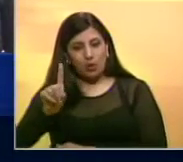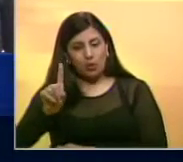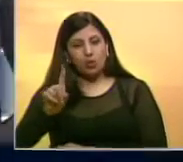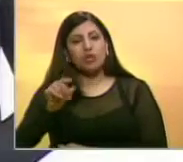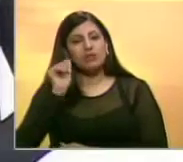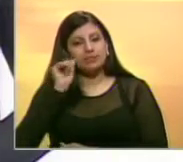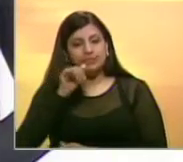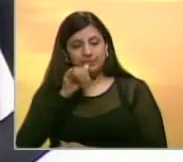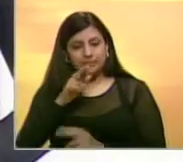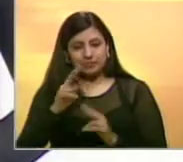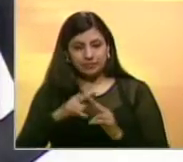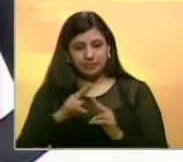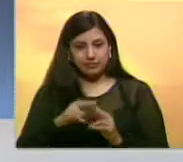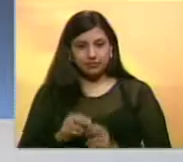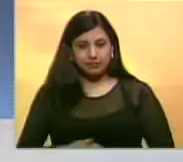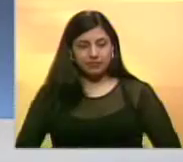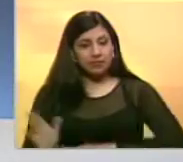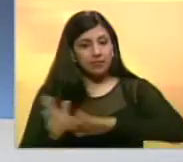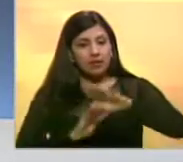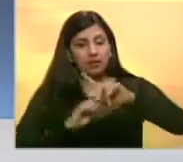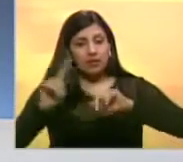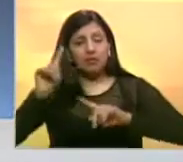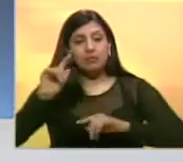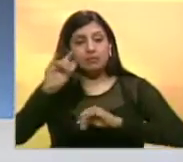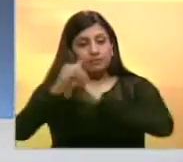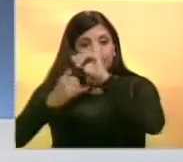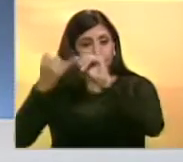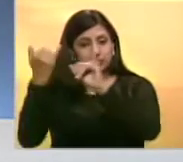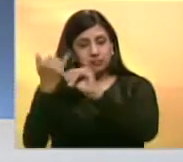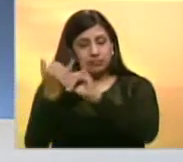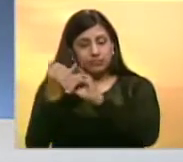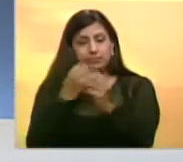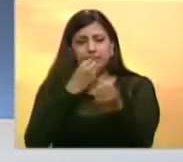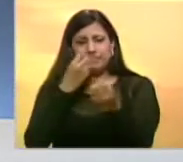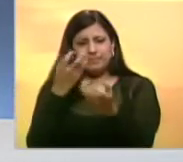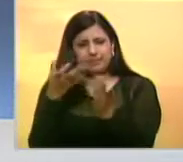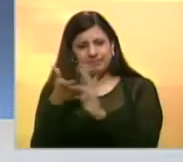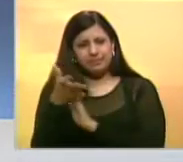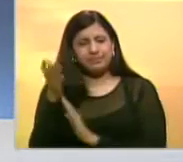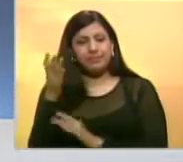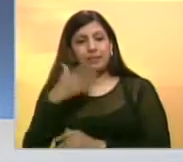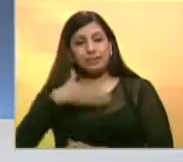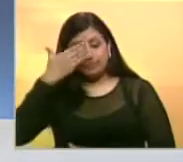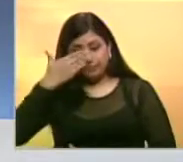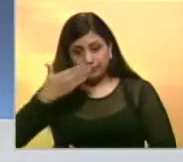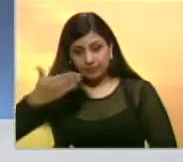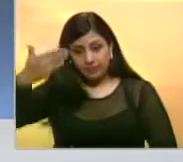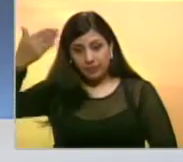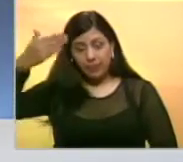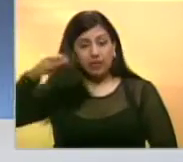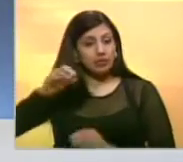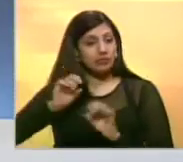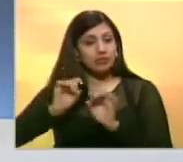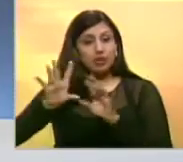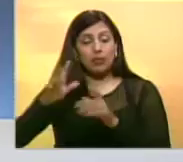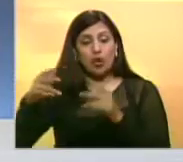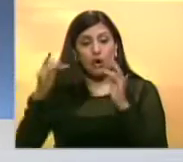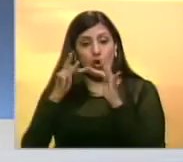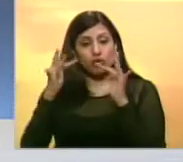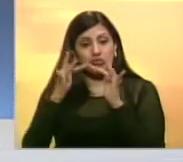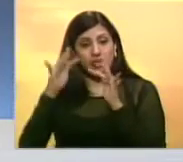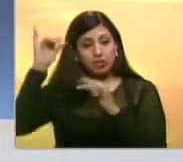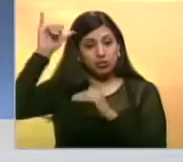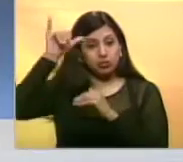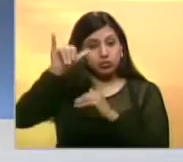Eglot Noticiero Benevisión. En materia internacional les comentamos que en Arabia Saudita suspendieron todas sus conexiones